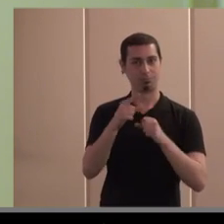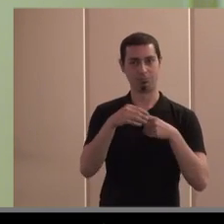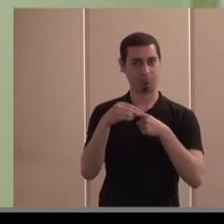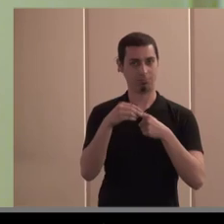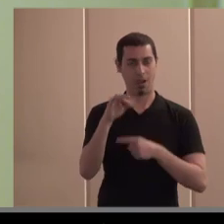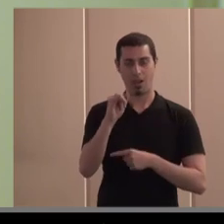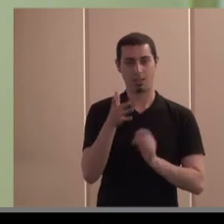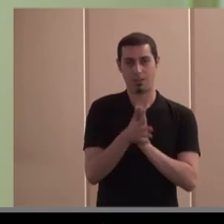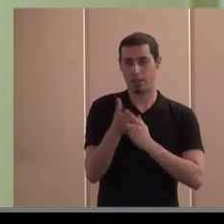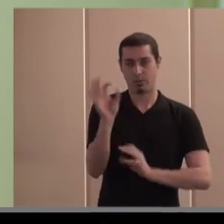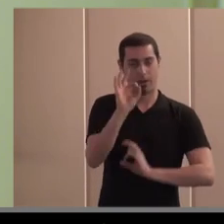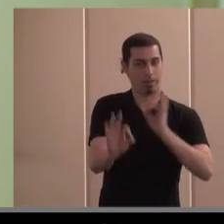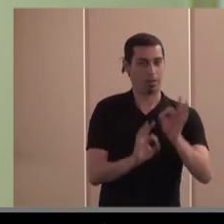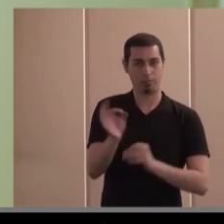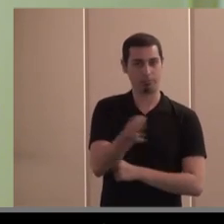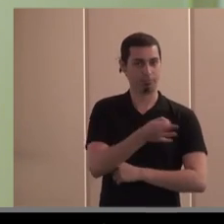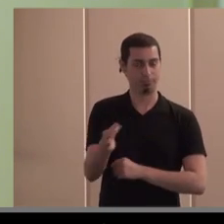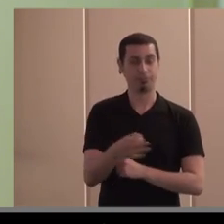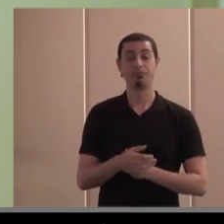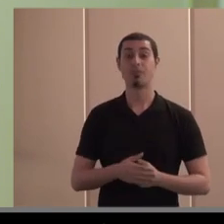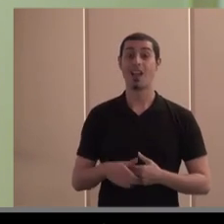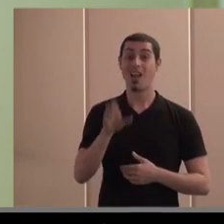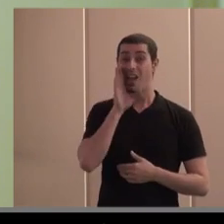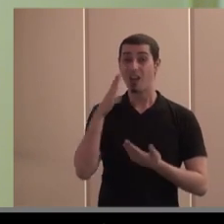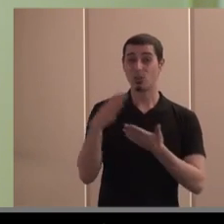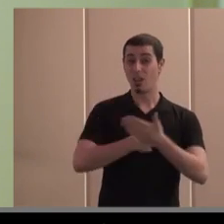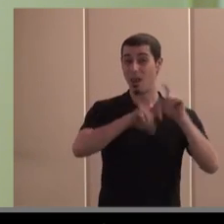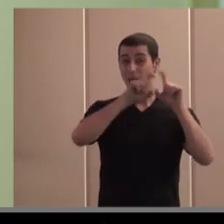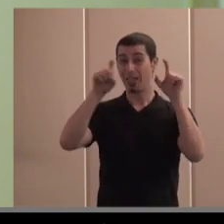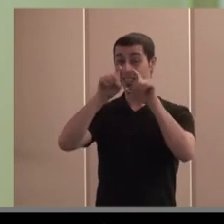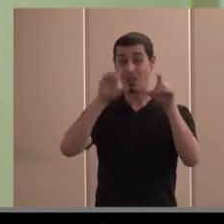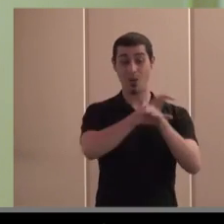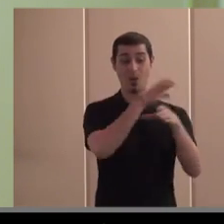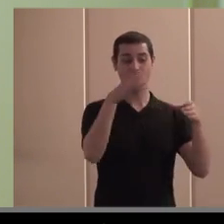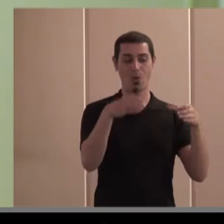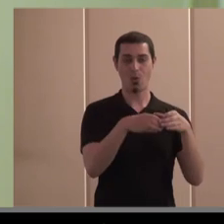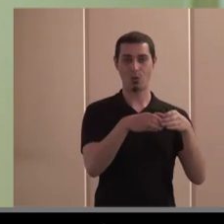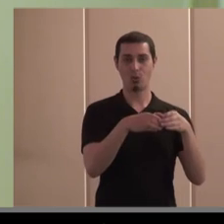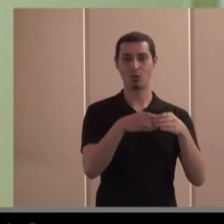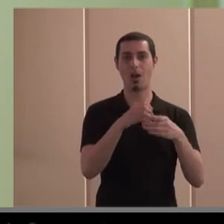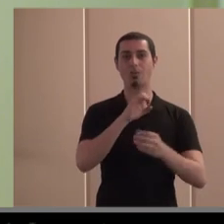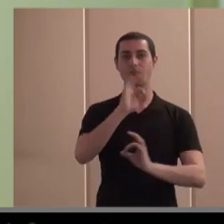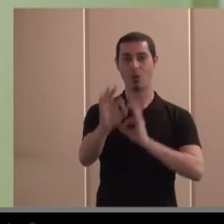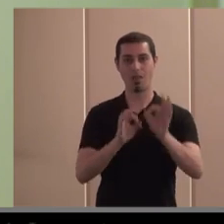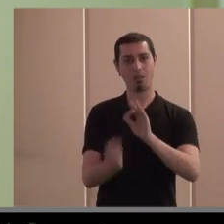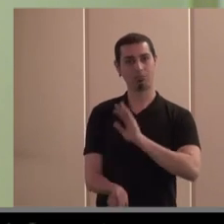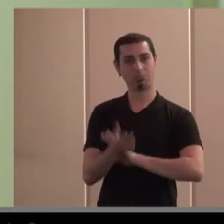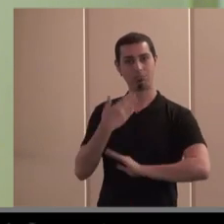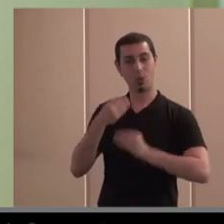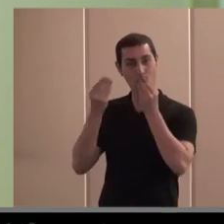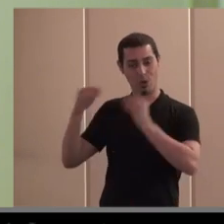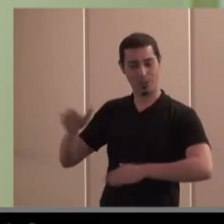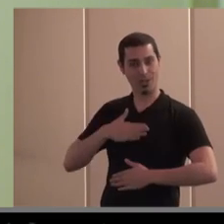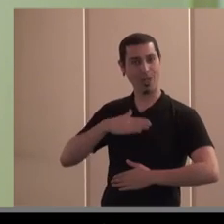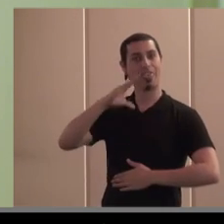ya está totalmente organizado bien todo este conjunto empresarial está representado en una organización que es a la que represento que es